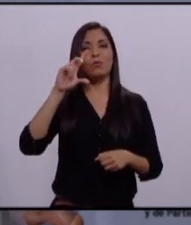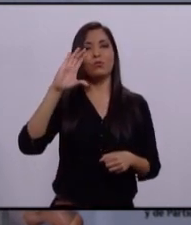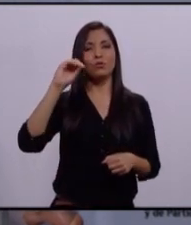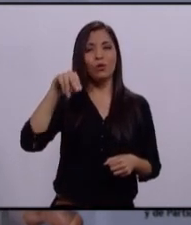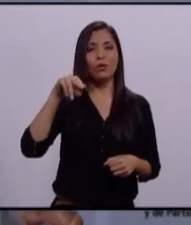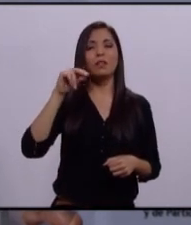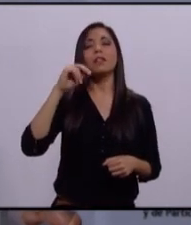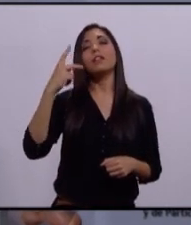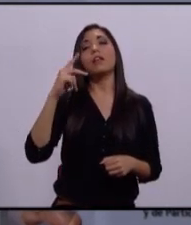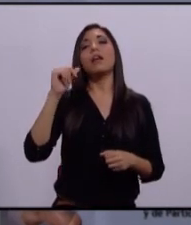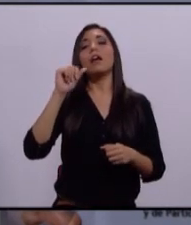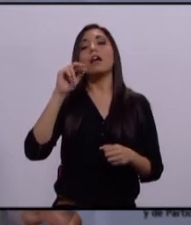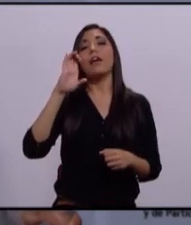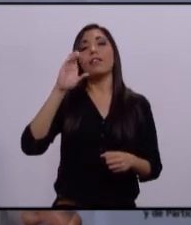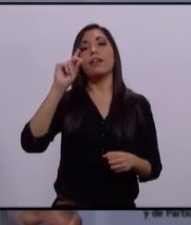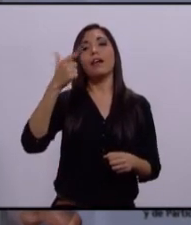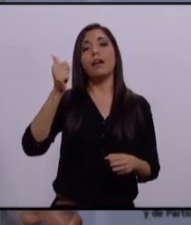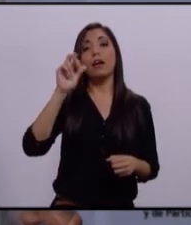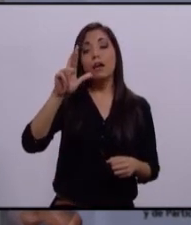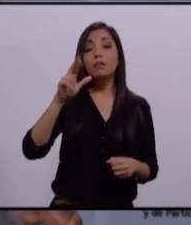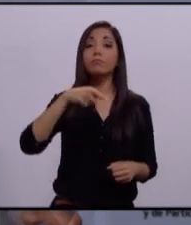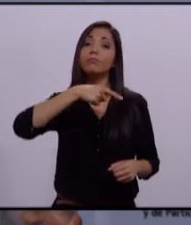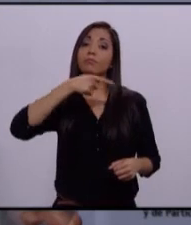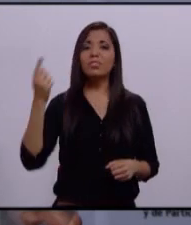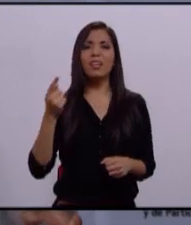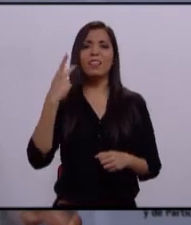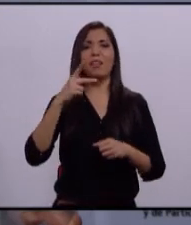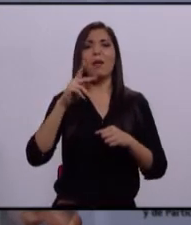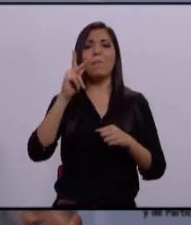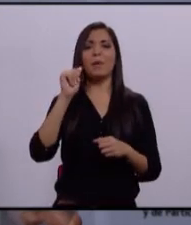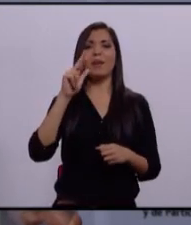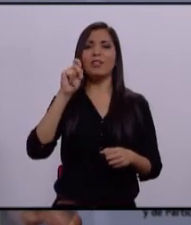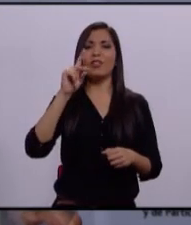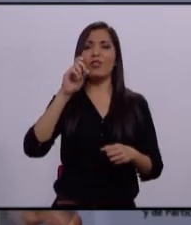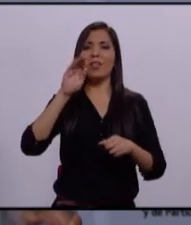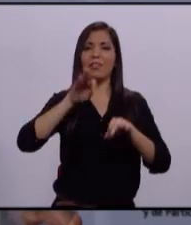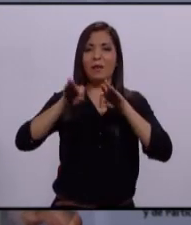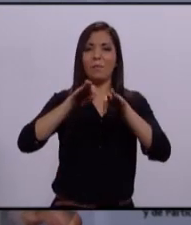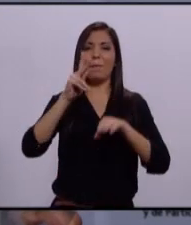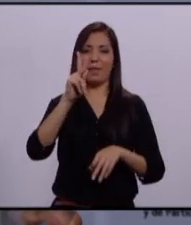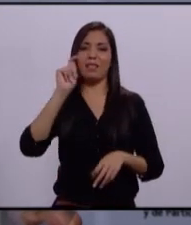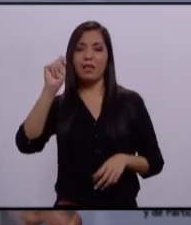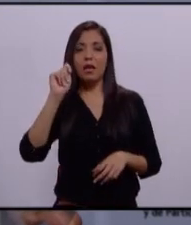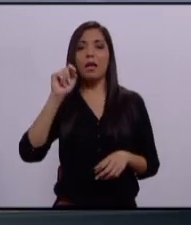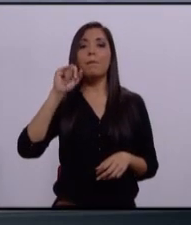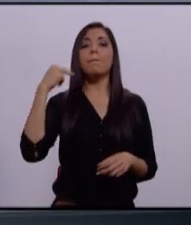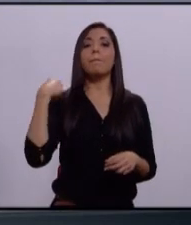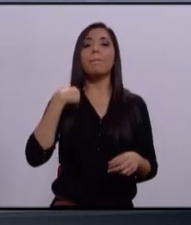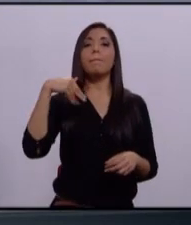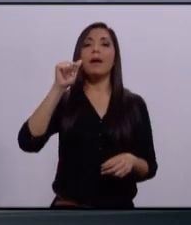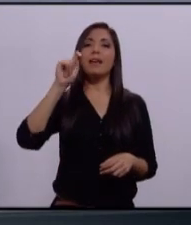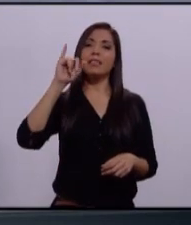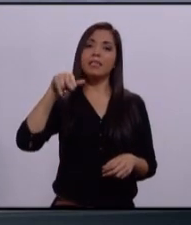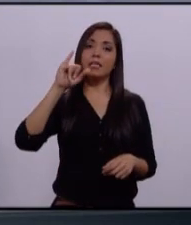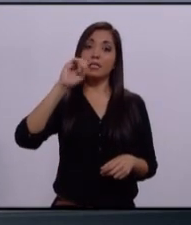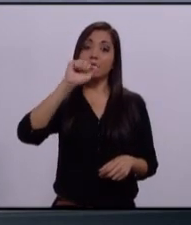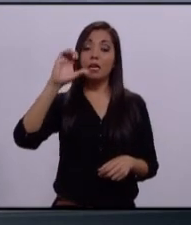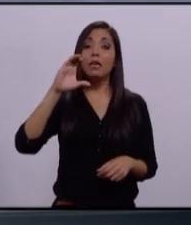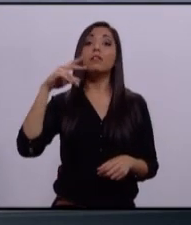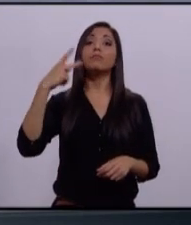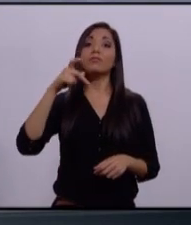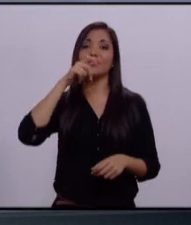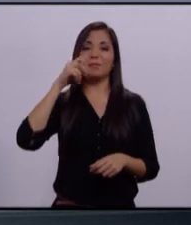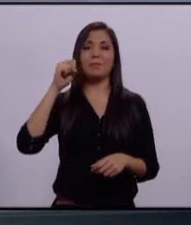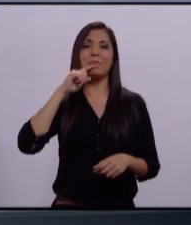Enrique Velázquez González. Al candidato del Partido del Trabajo, Martín Isaac Pérez Gómez. Al candidato del Partido Movimiento